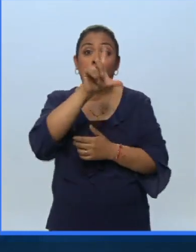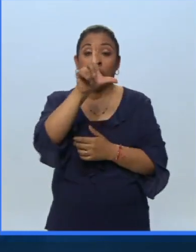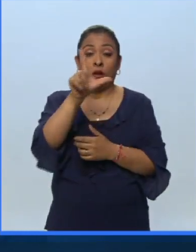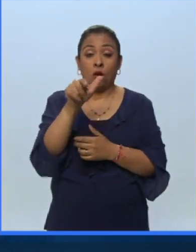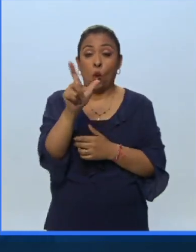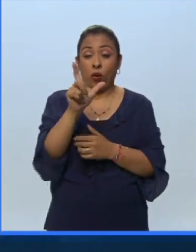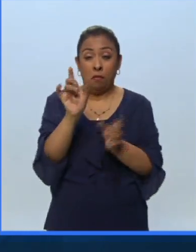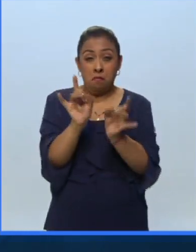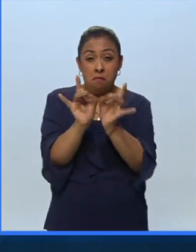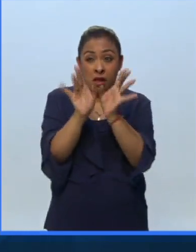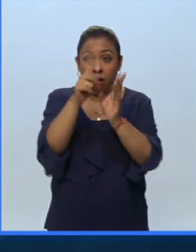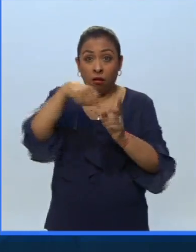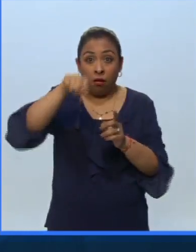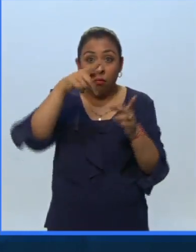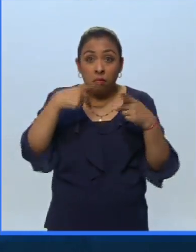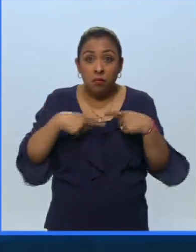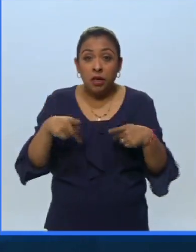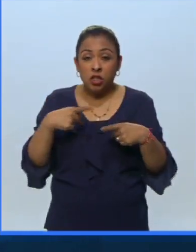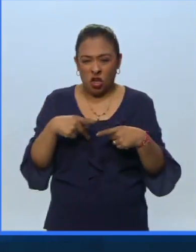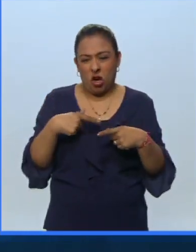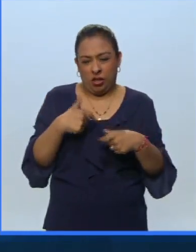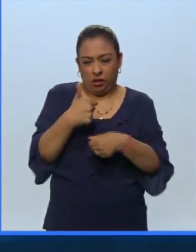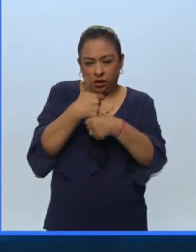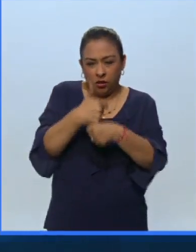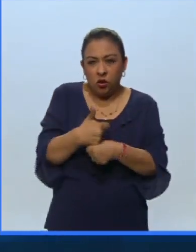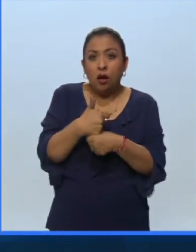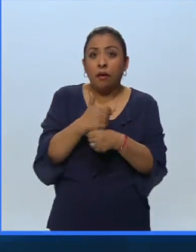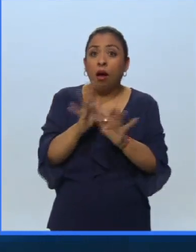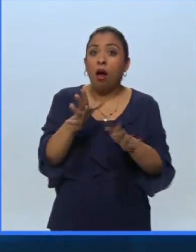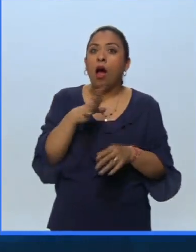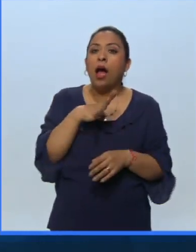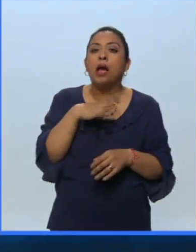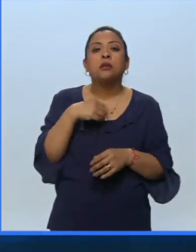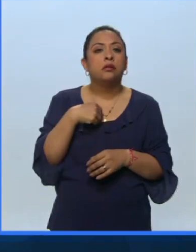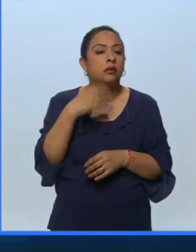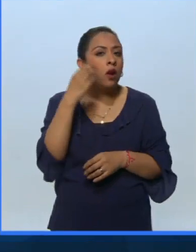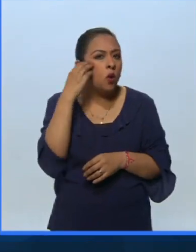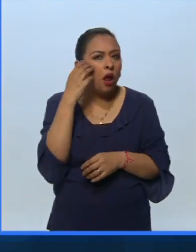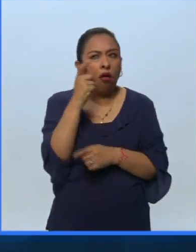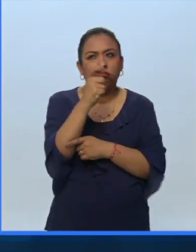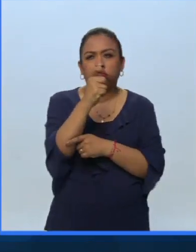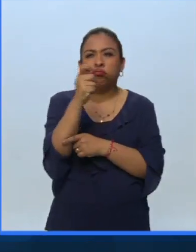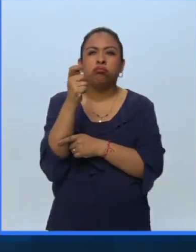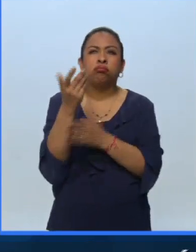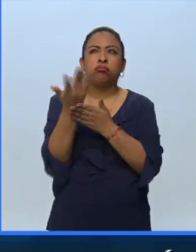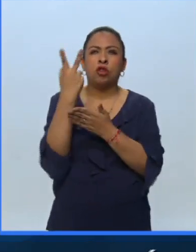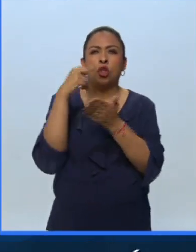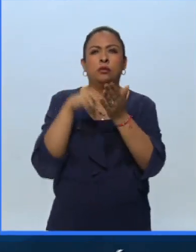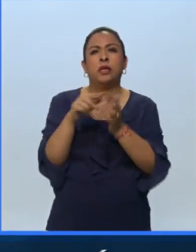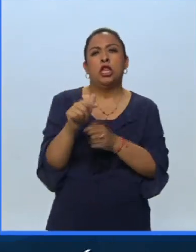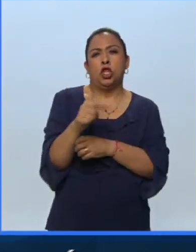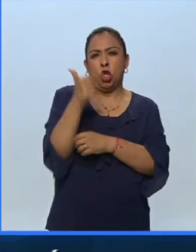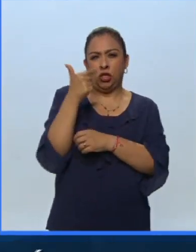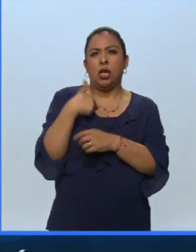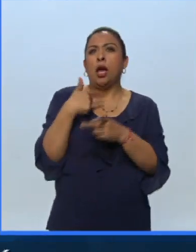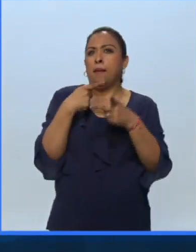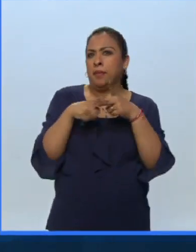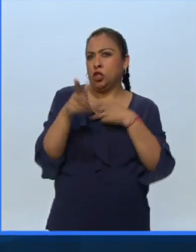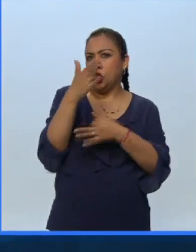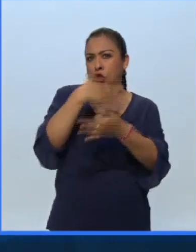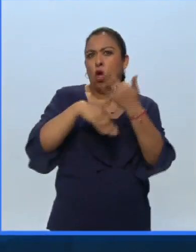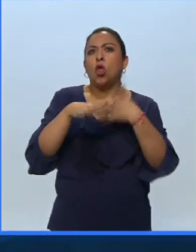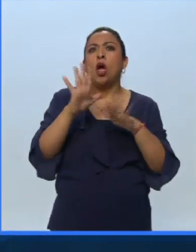cosas pasan la gente, las víctimas ya tienen un celular desde el año 2012 empezó que todos,